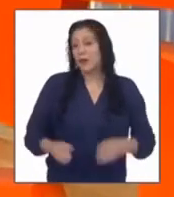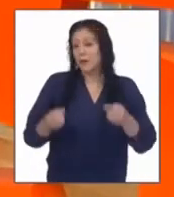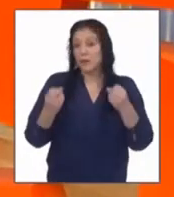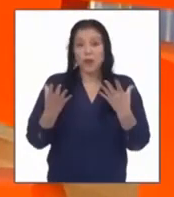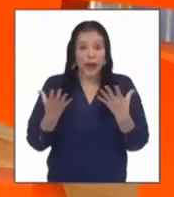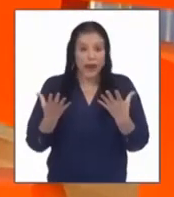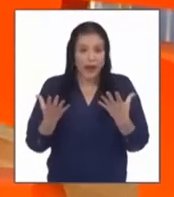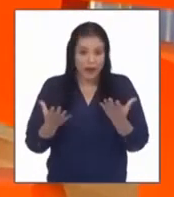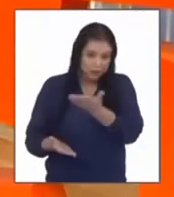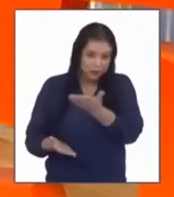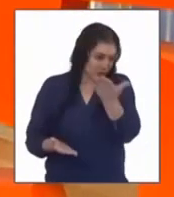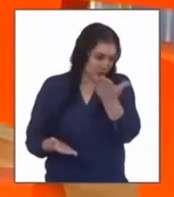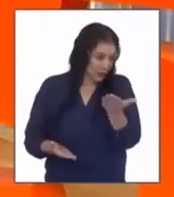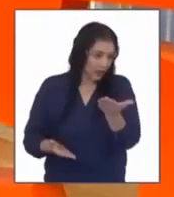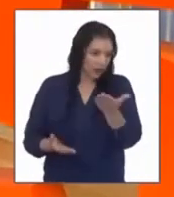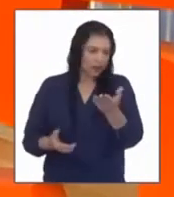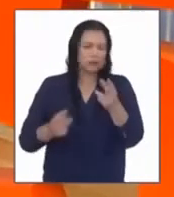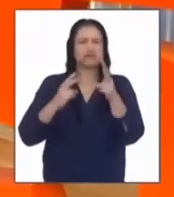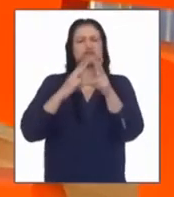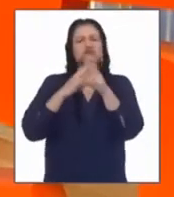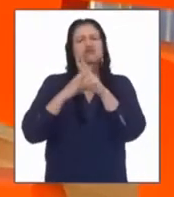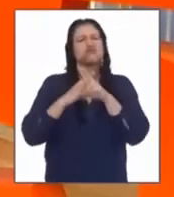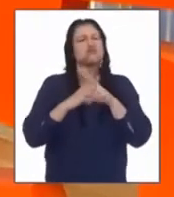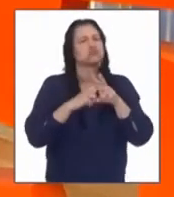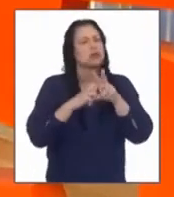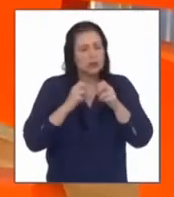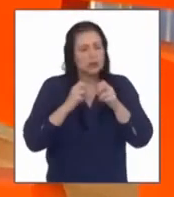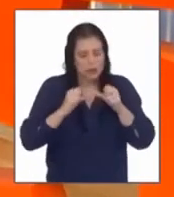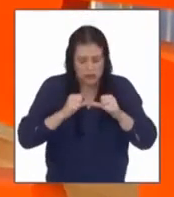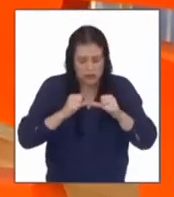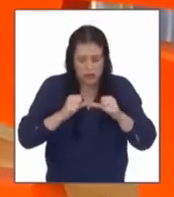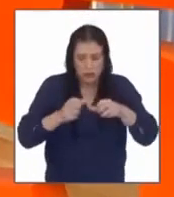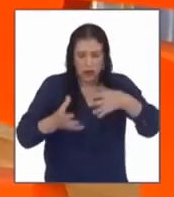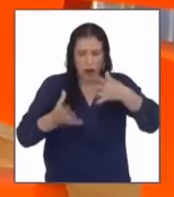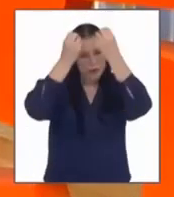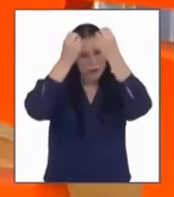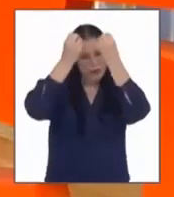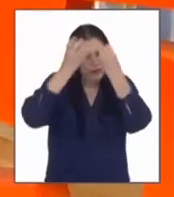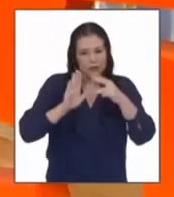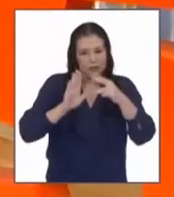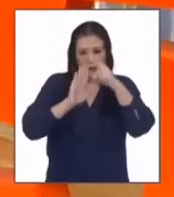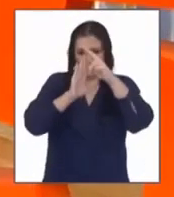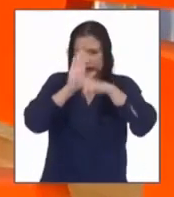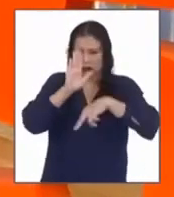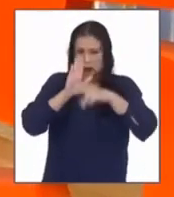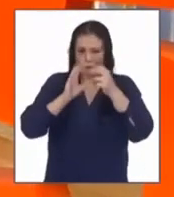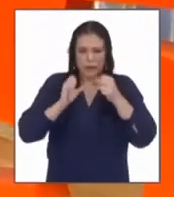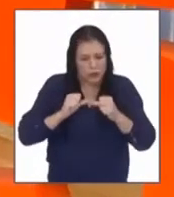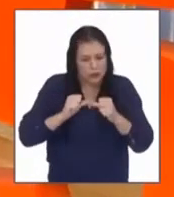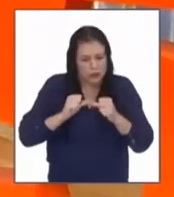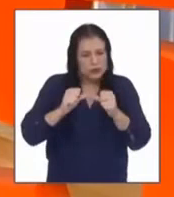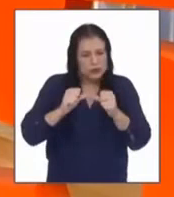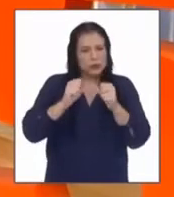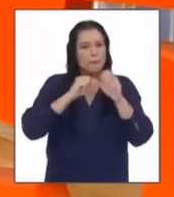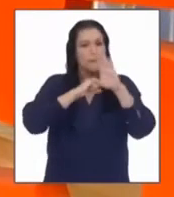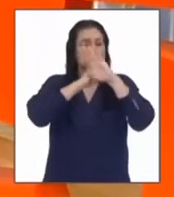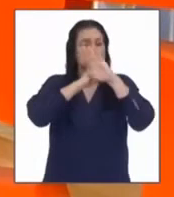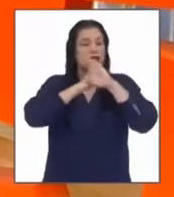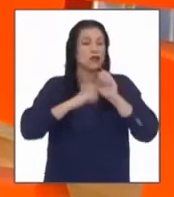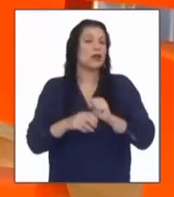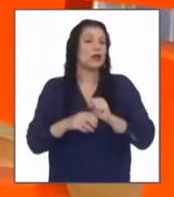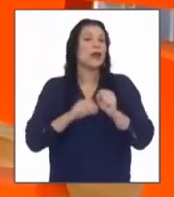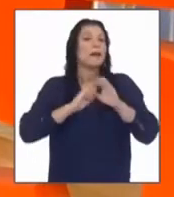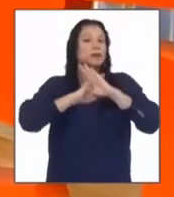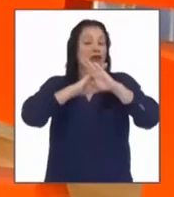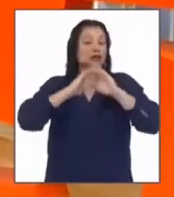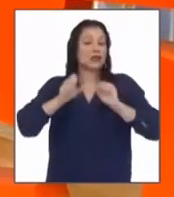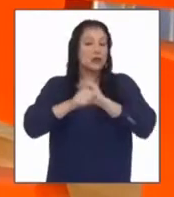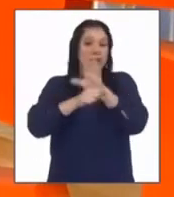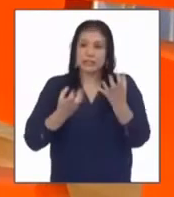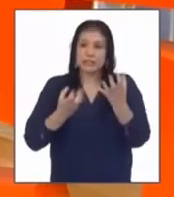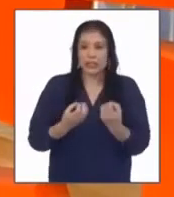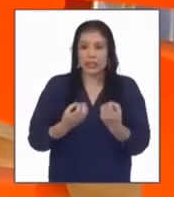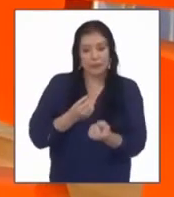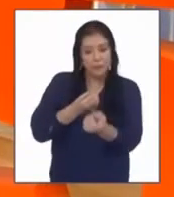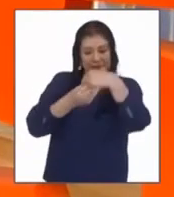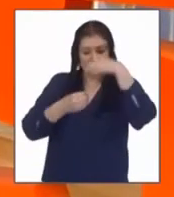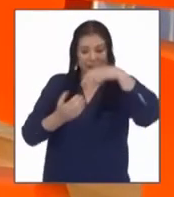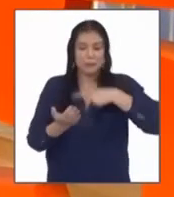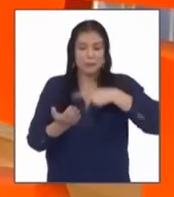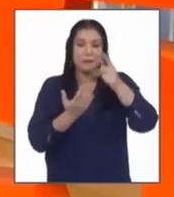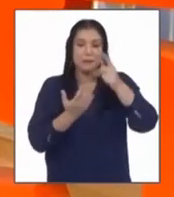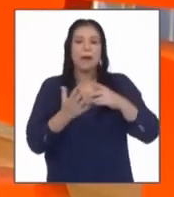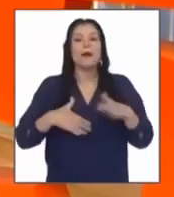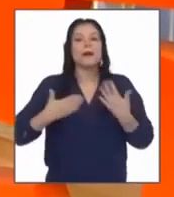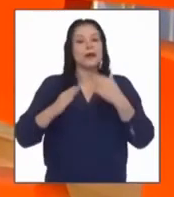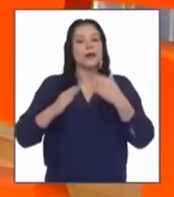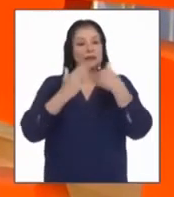bueno chicas y chicos cuídense mucho y sigan cumpliendo con las normas para sobrellevar esta pandemia si quieren participar del programa nos pueden